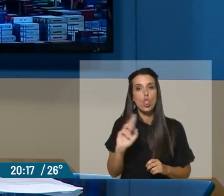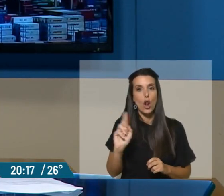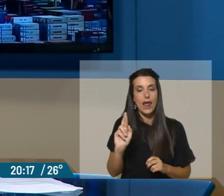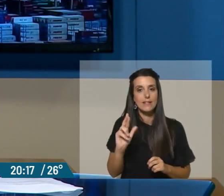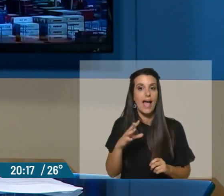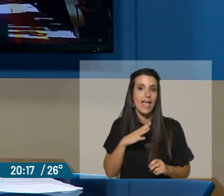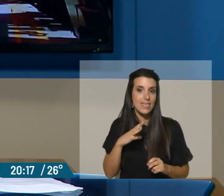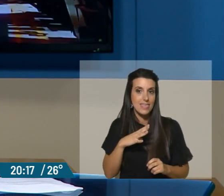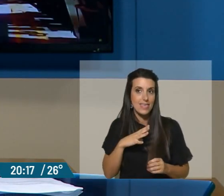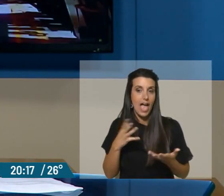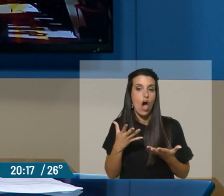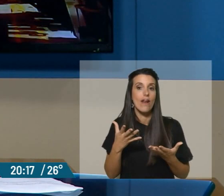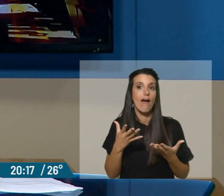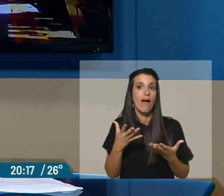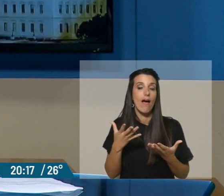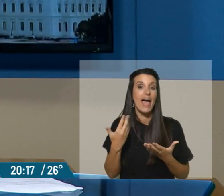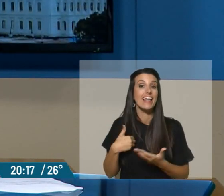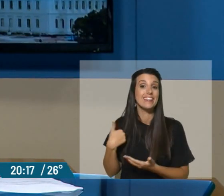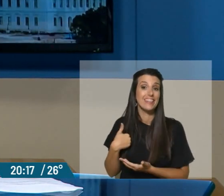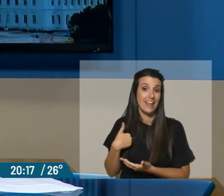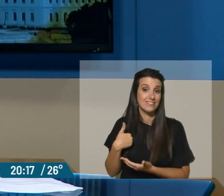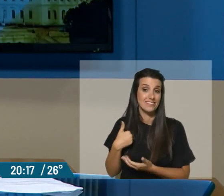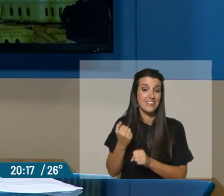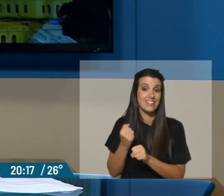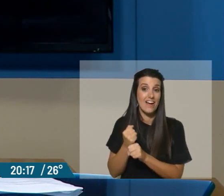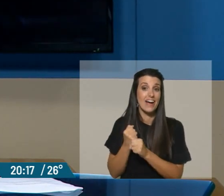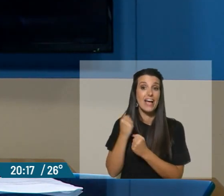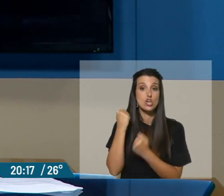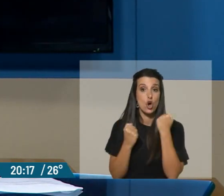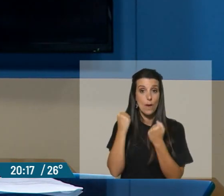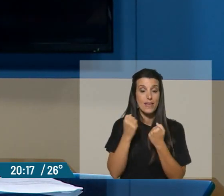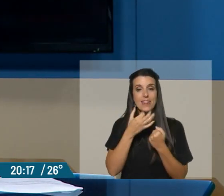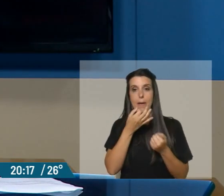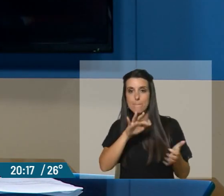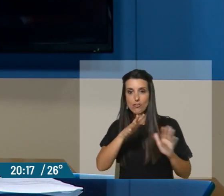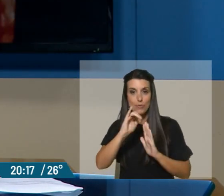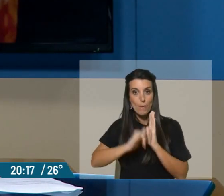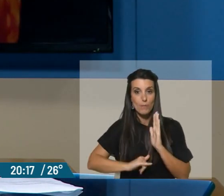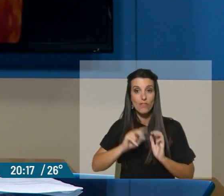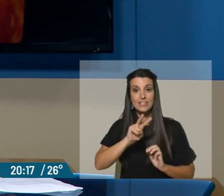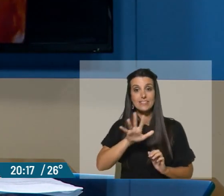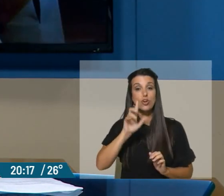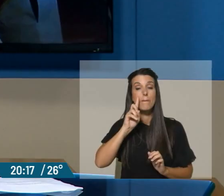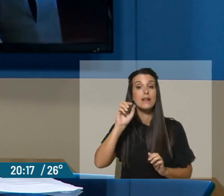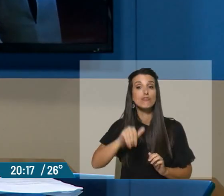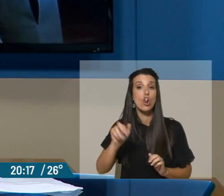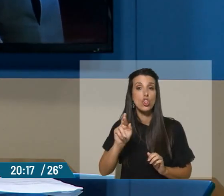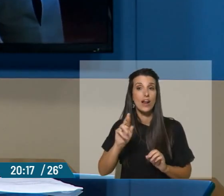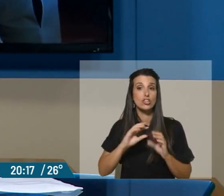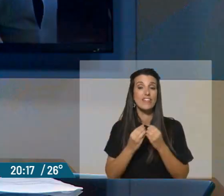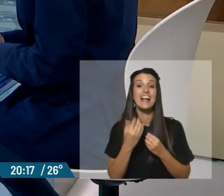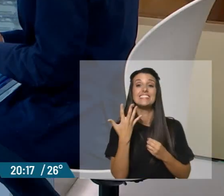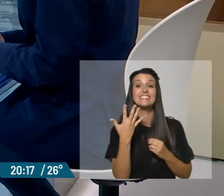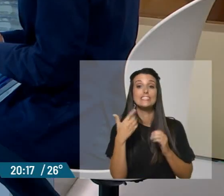manejan los colegas argentinos que trabajan en economía y que hacen estimaciones de números. 25 mil millones de dólares, 5 puntos del PIB.